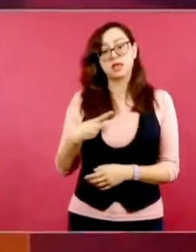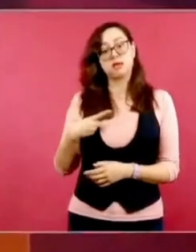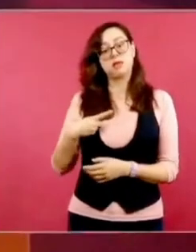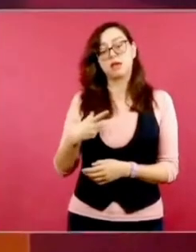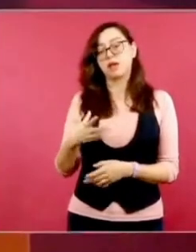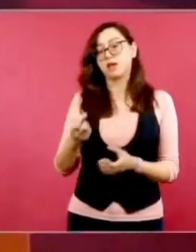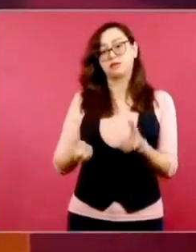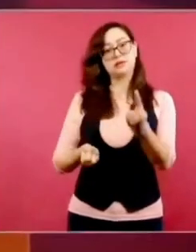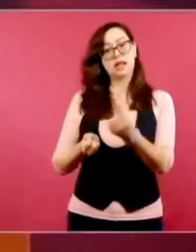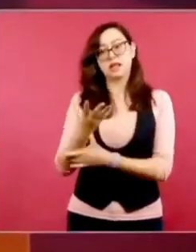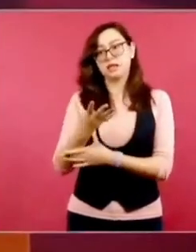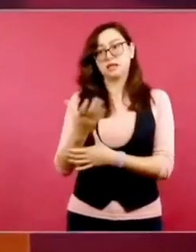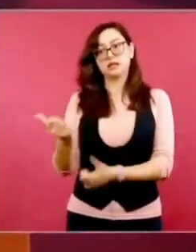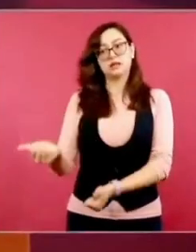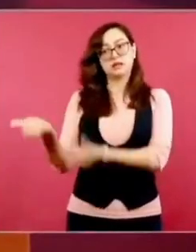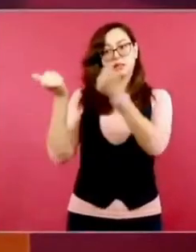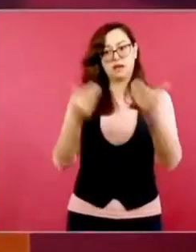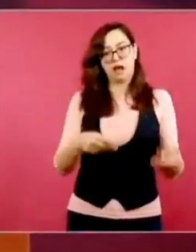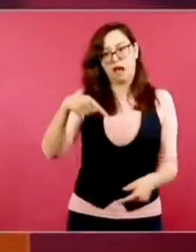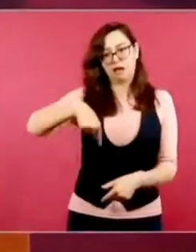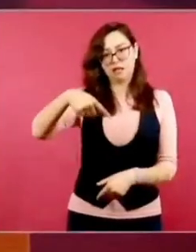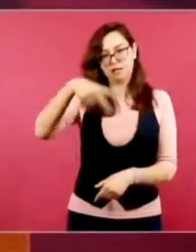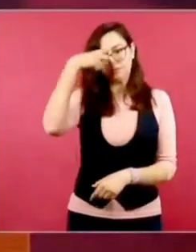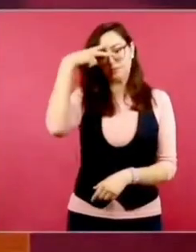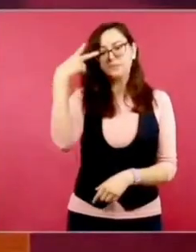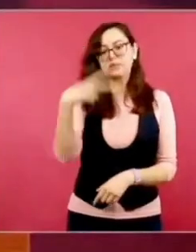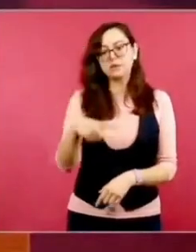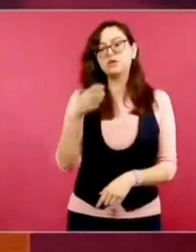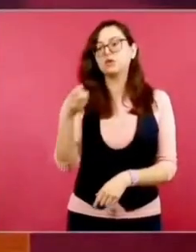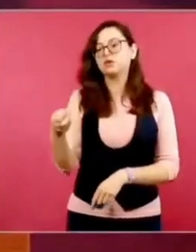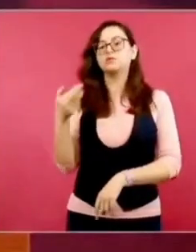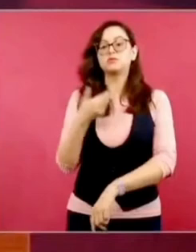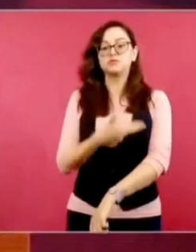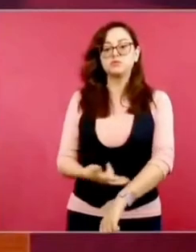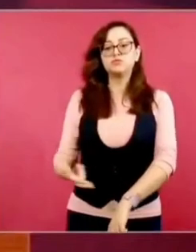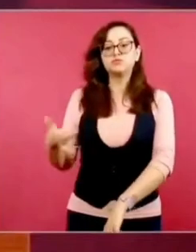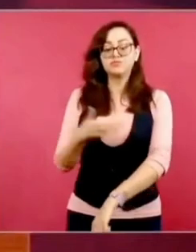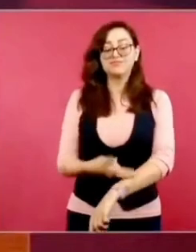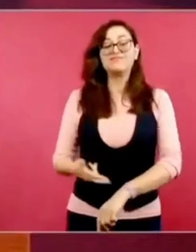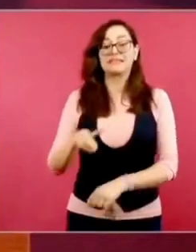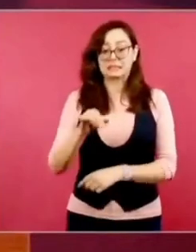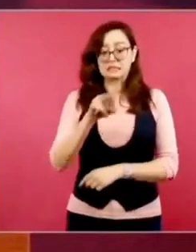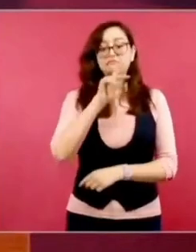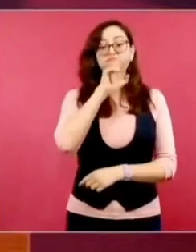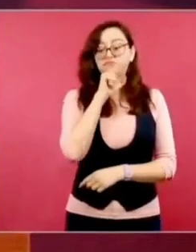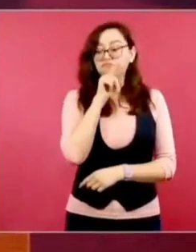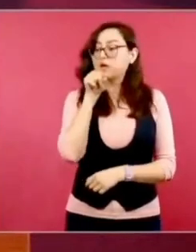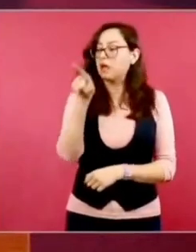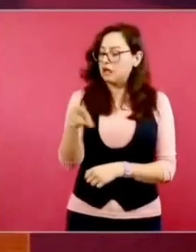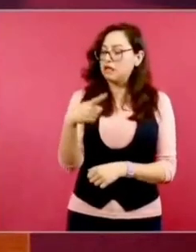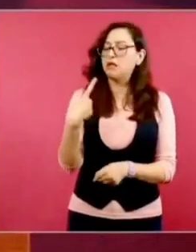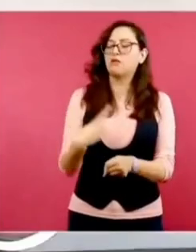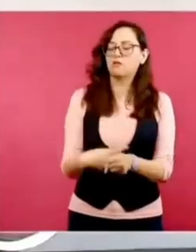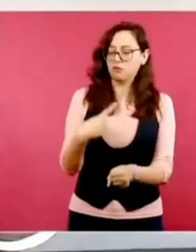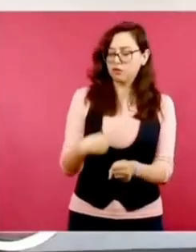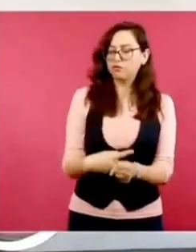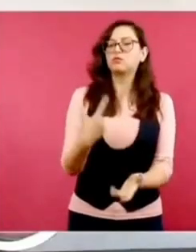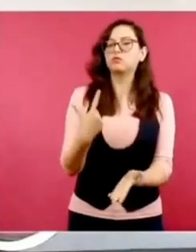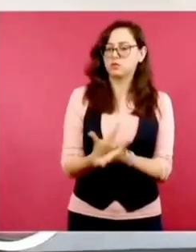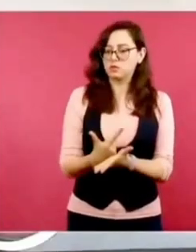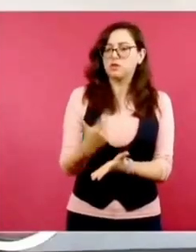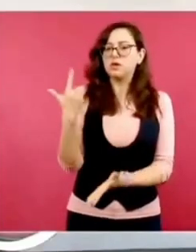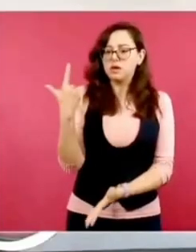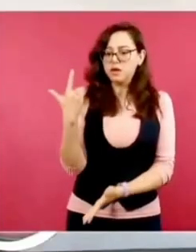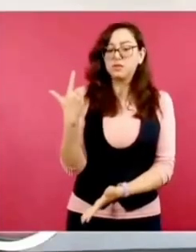Y seguimos haciendo las gestiones para ello. En este momento, preocupados sobre todo por su estado de salud, hemos pedido